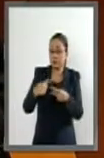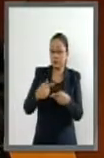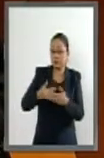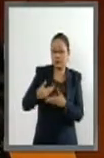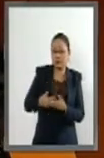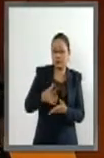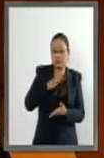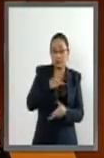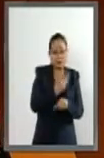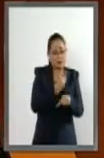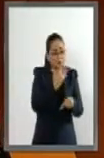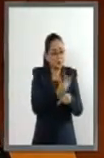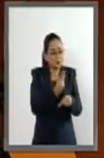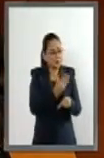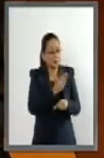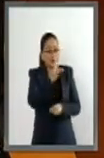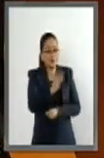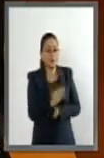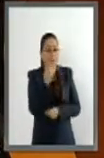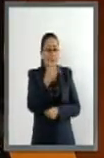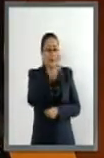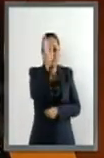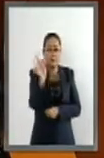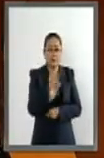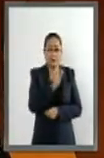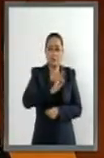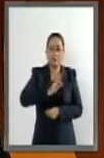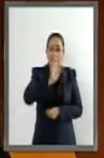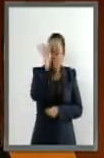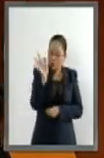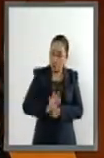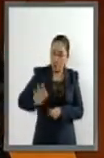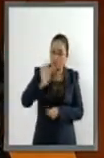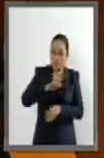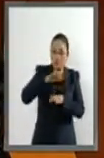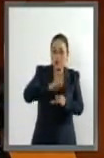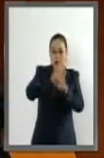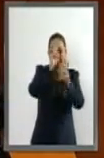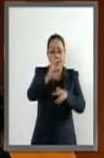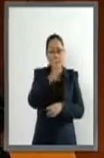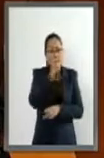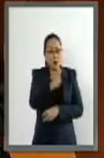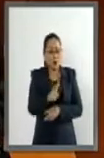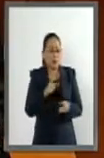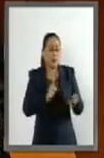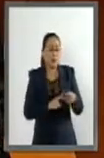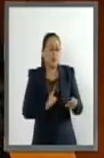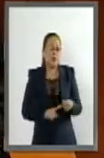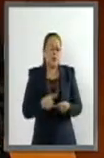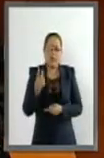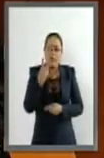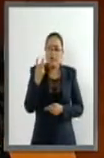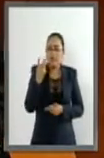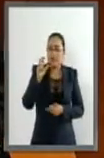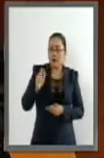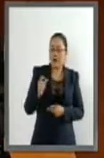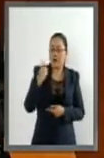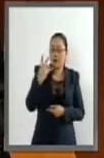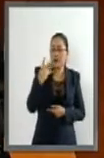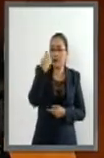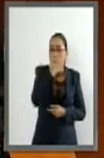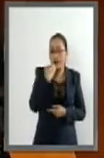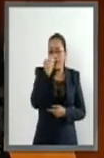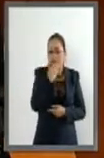restablecerse el 94% del servicio de suministro eléctrico y 324 escuelas